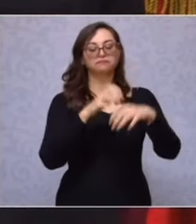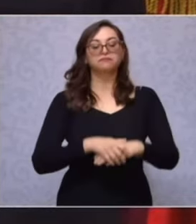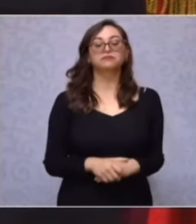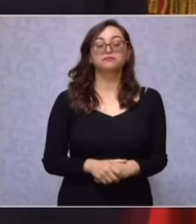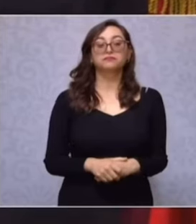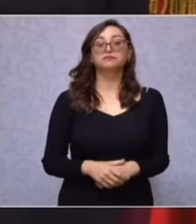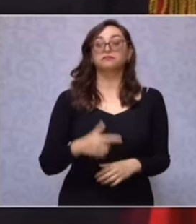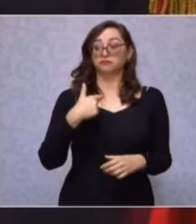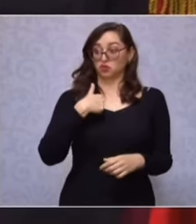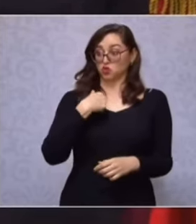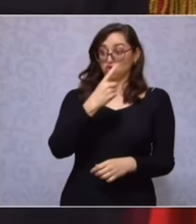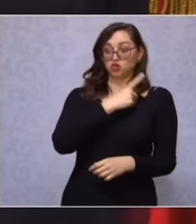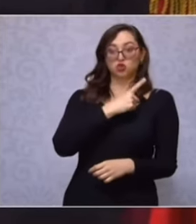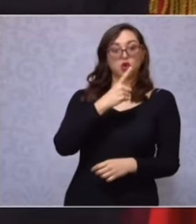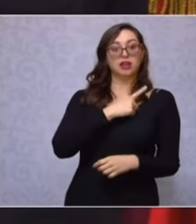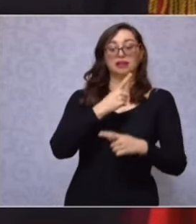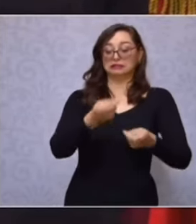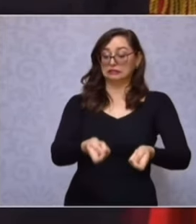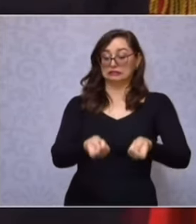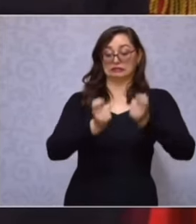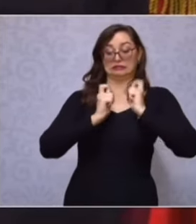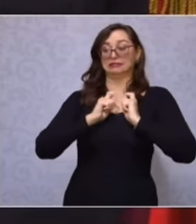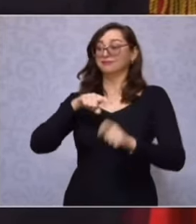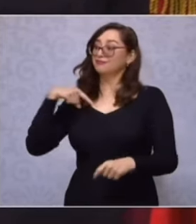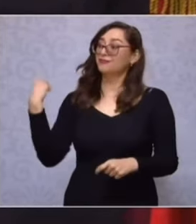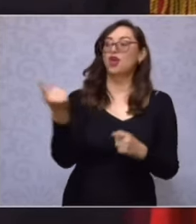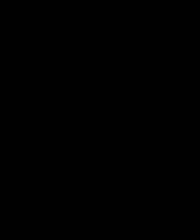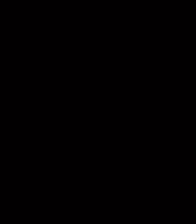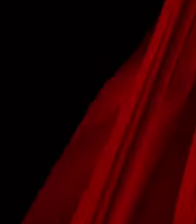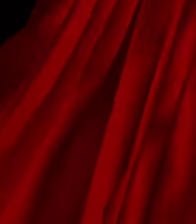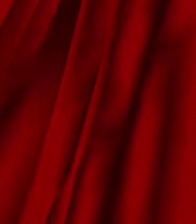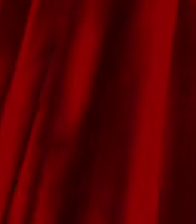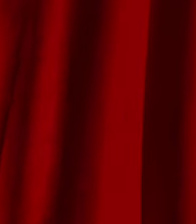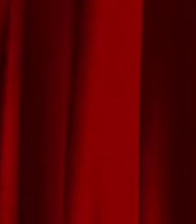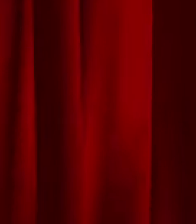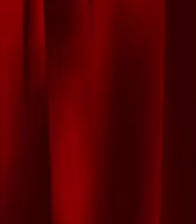no llego sola, llegamos todas. Gracias. Gracias. ¡Gracias!